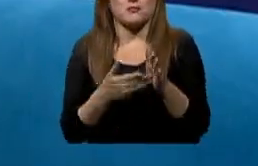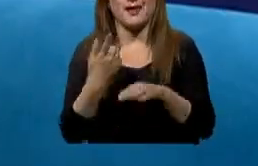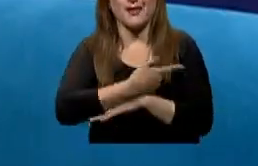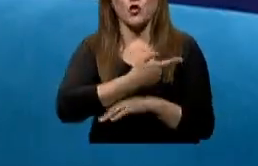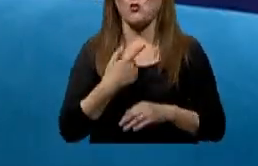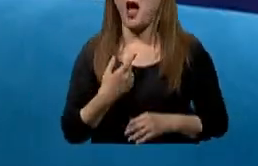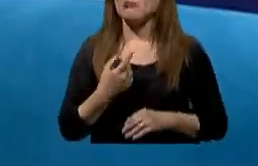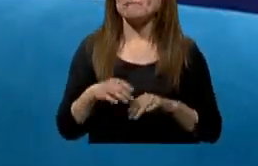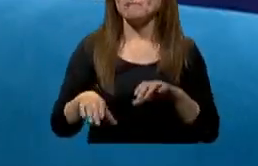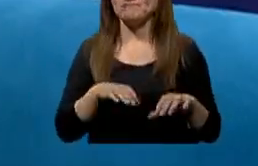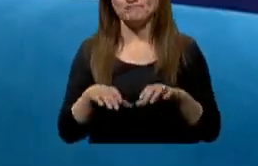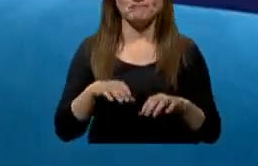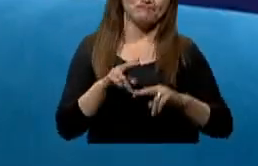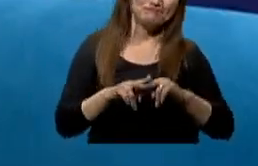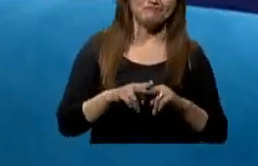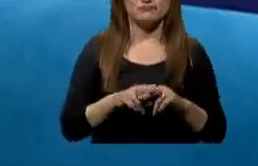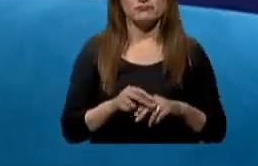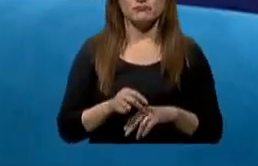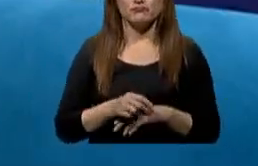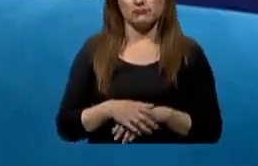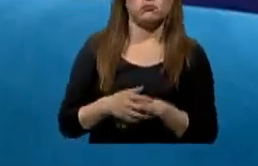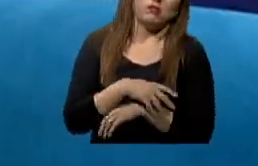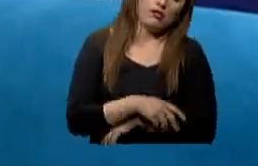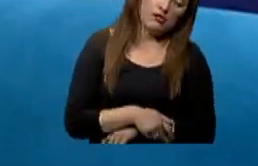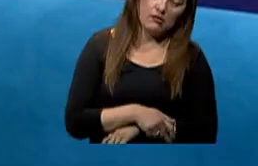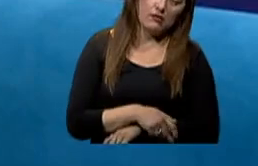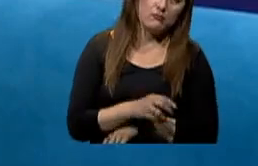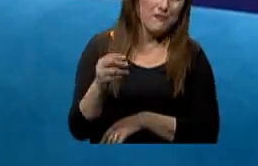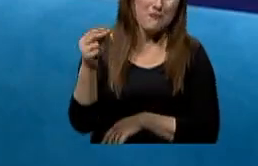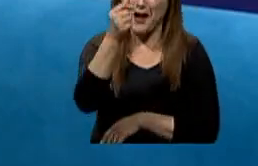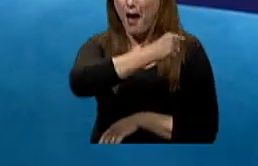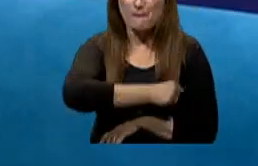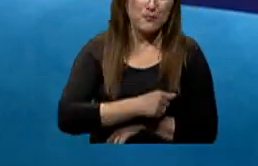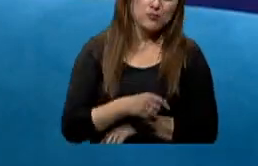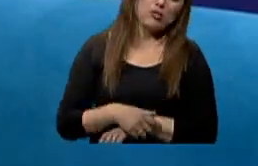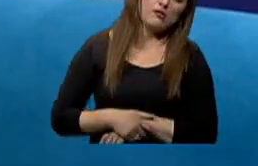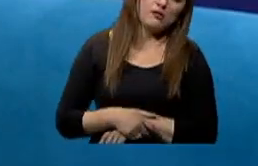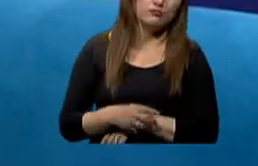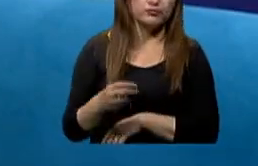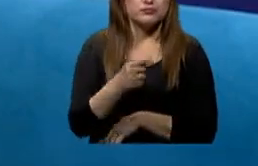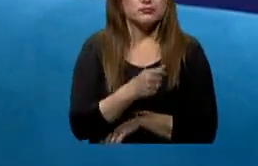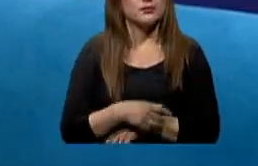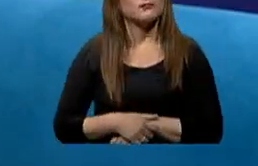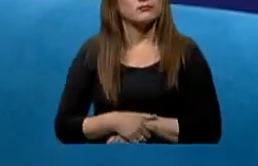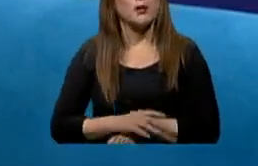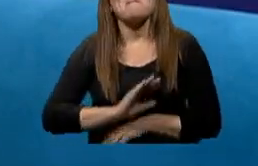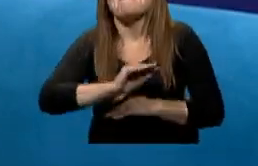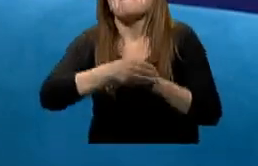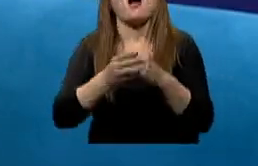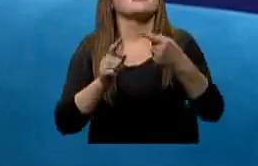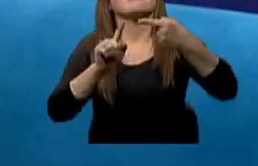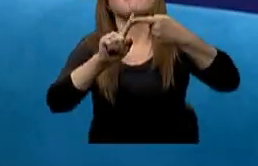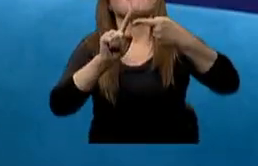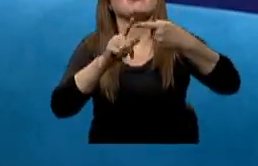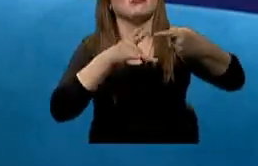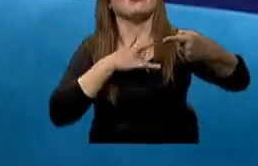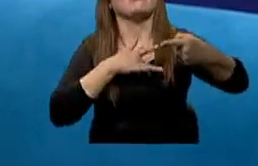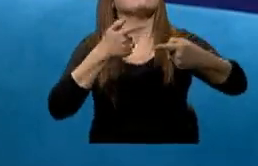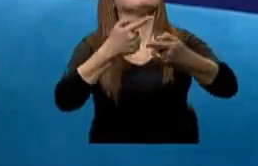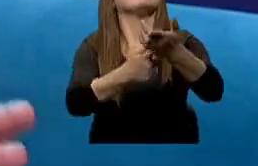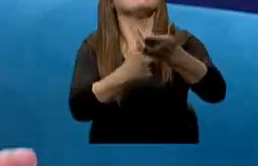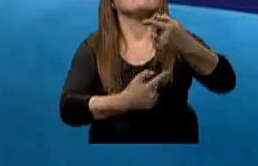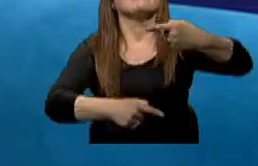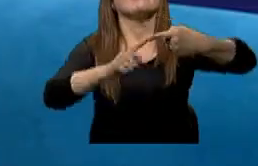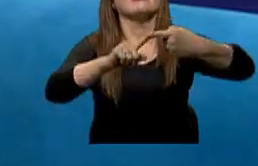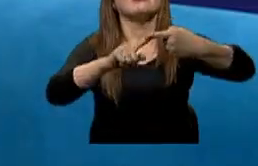necesidad irrefrenable de quedarse dormido. Y los otros síntomas de la narcolepsia, que